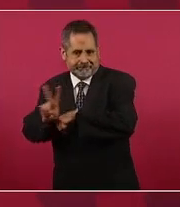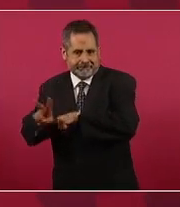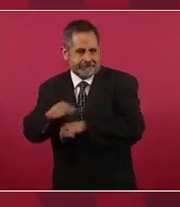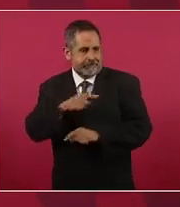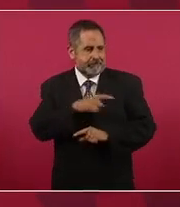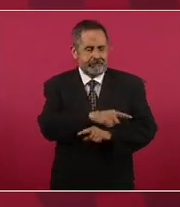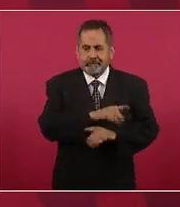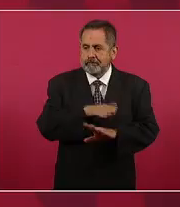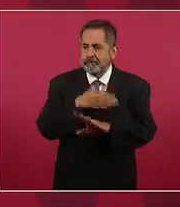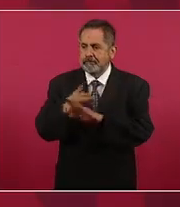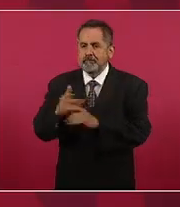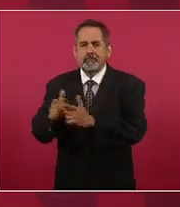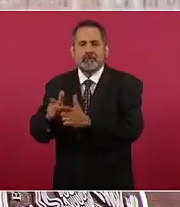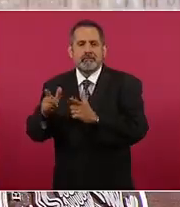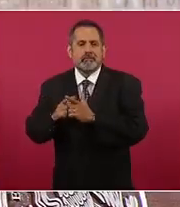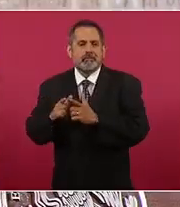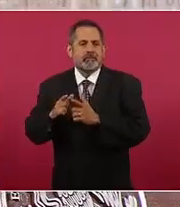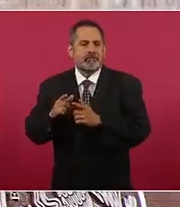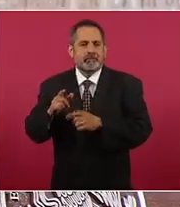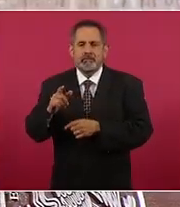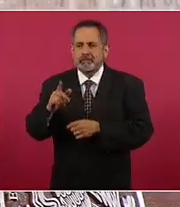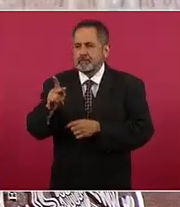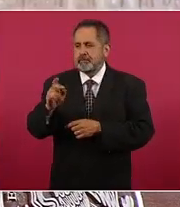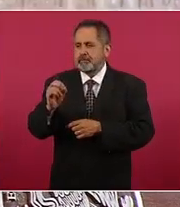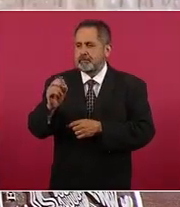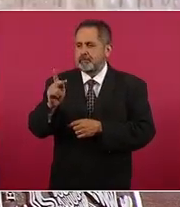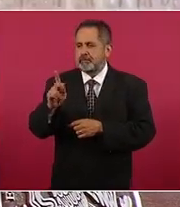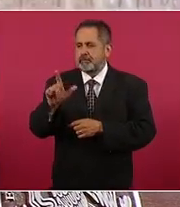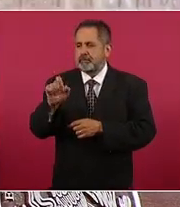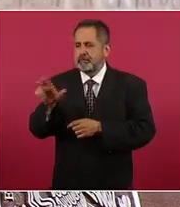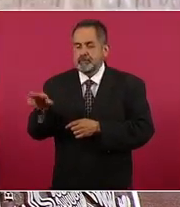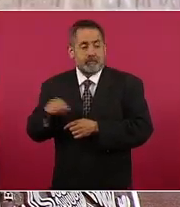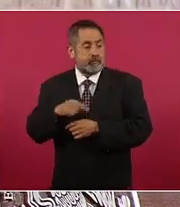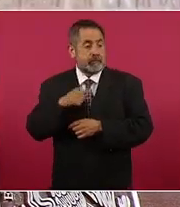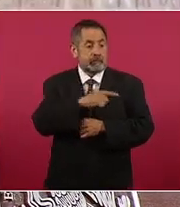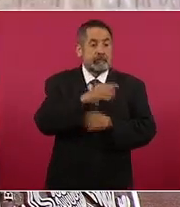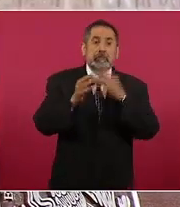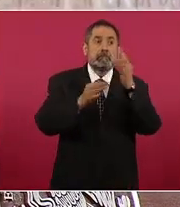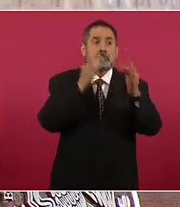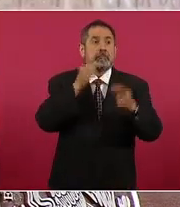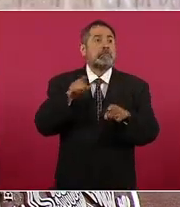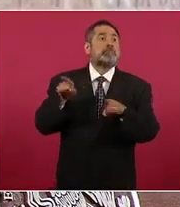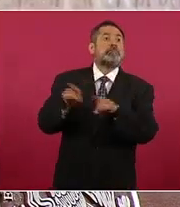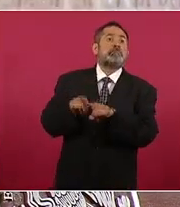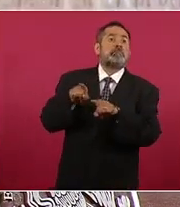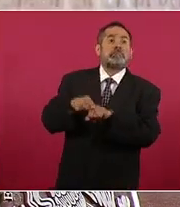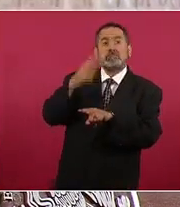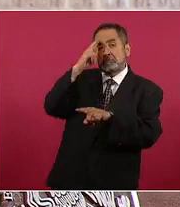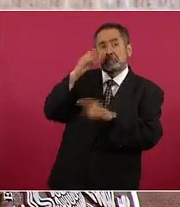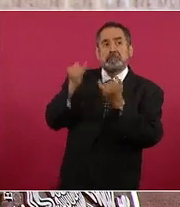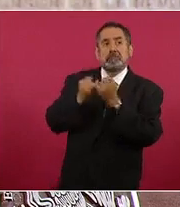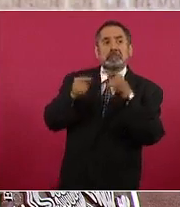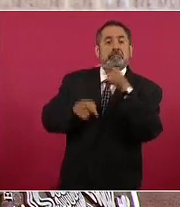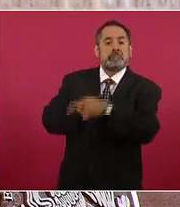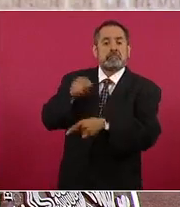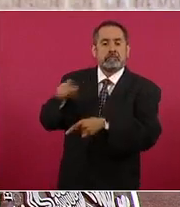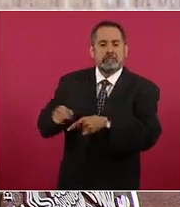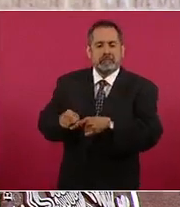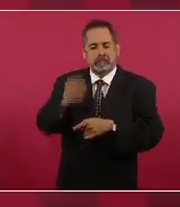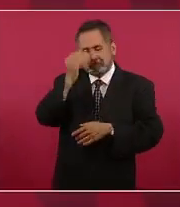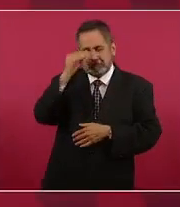y él hace la promoción para que nos condenen y